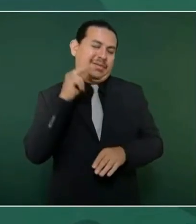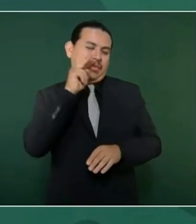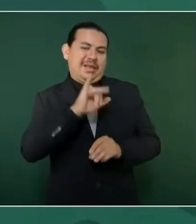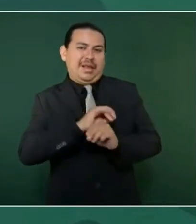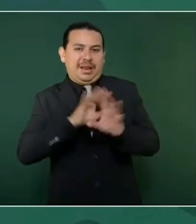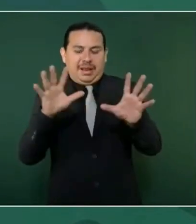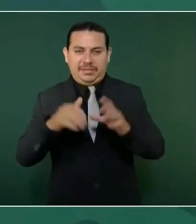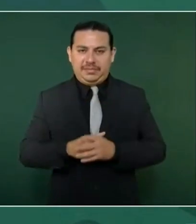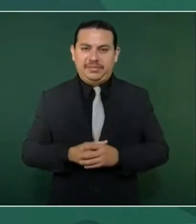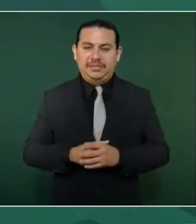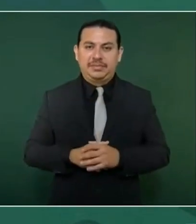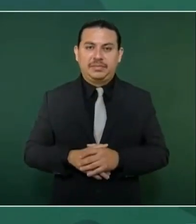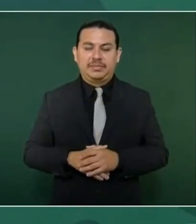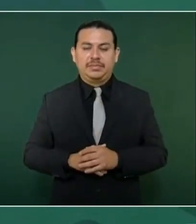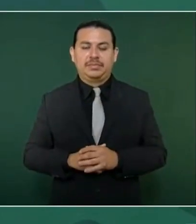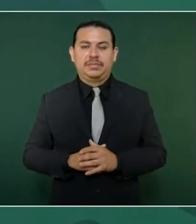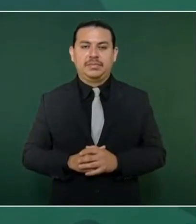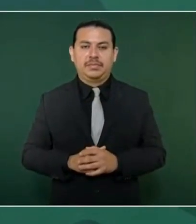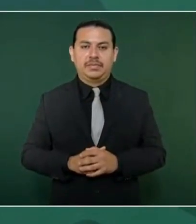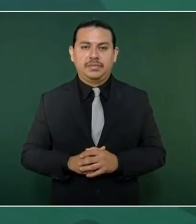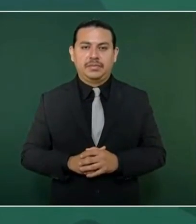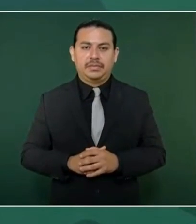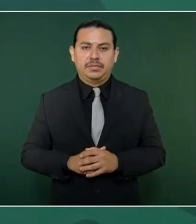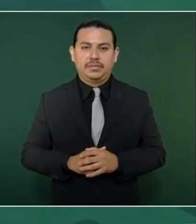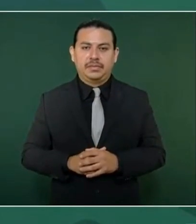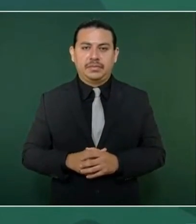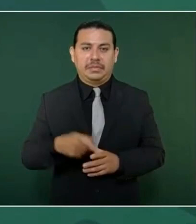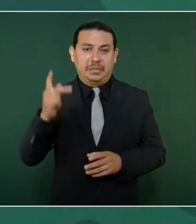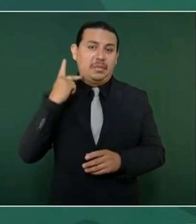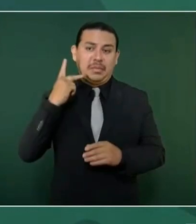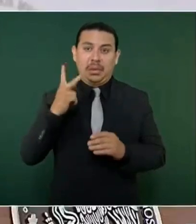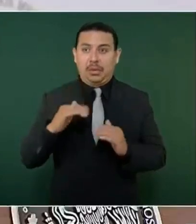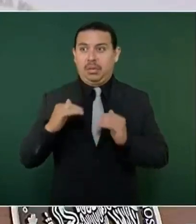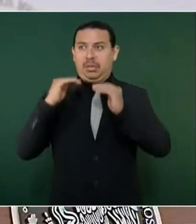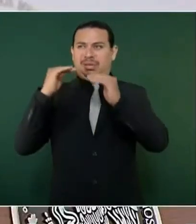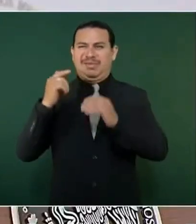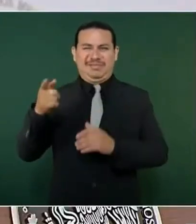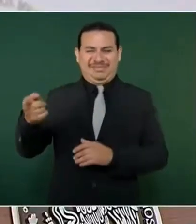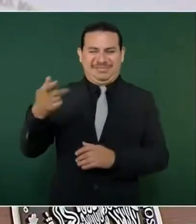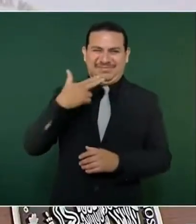Que no tiene ni clase ni es política.